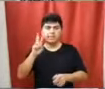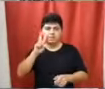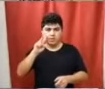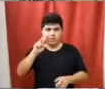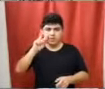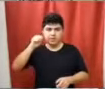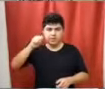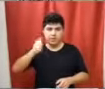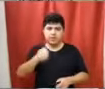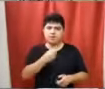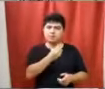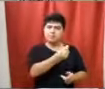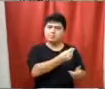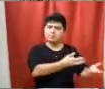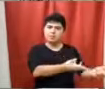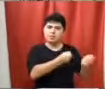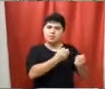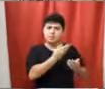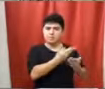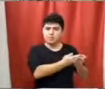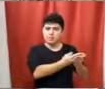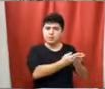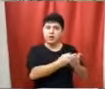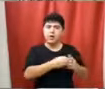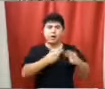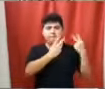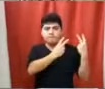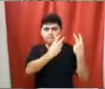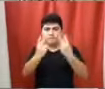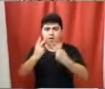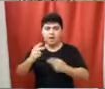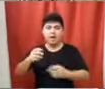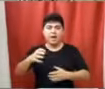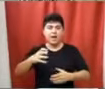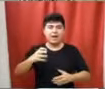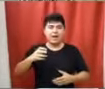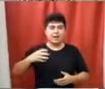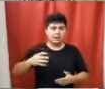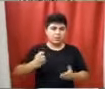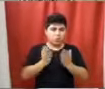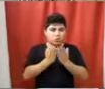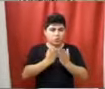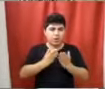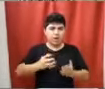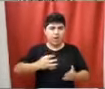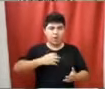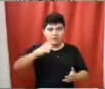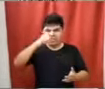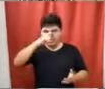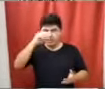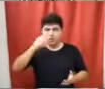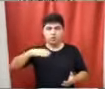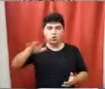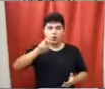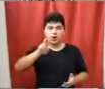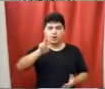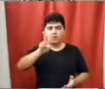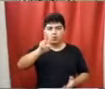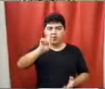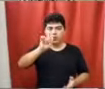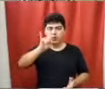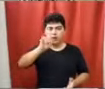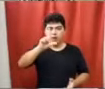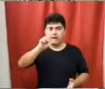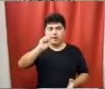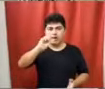que solicita un aporte económico destinado al transporte para viajes de los alumnos de séptimo grado al complejo Vulcánchez en la ciudad de Villa Traful.